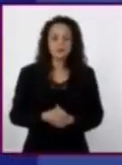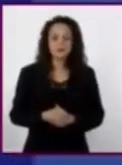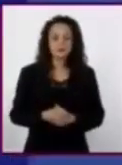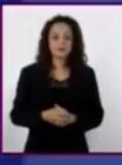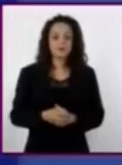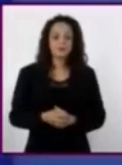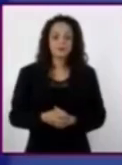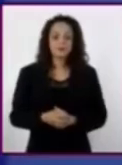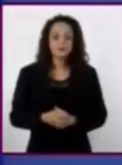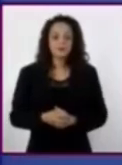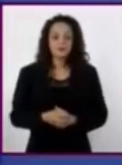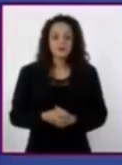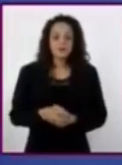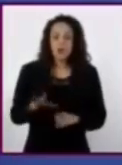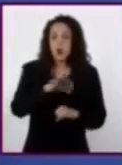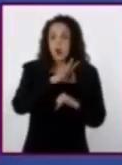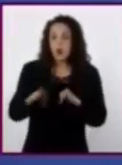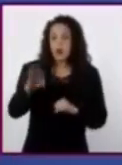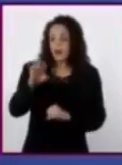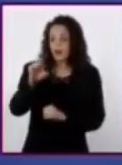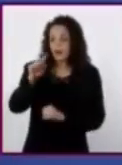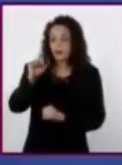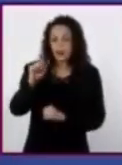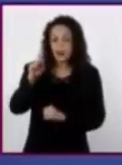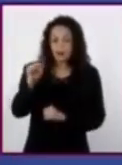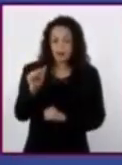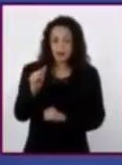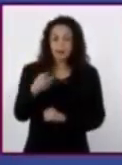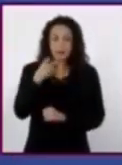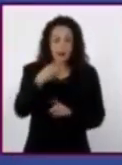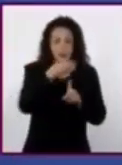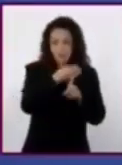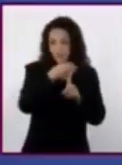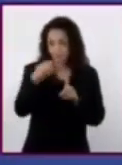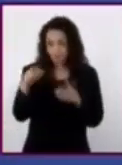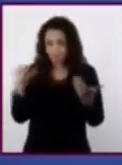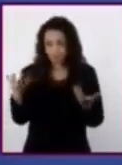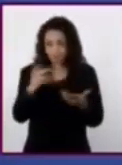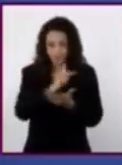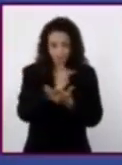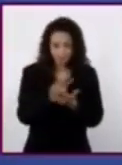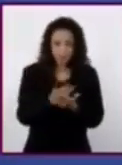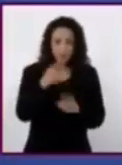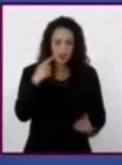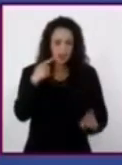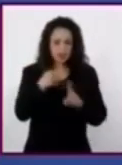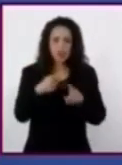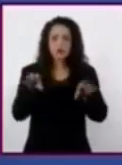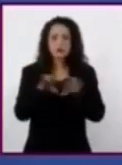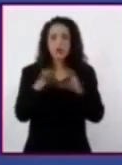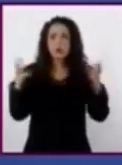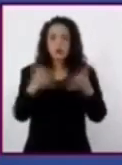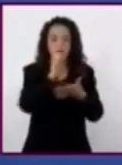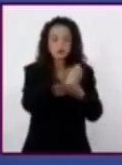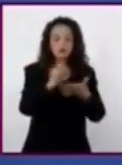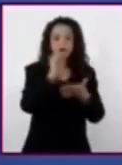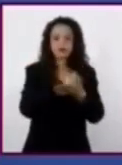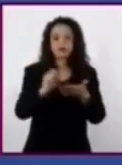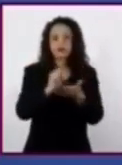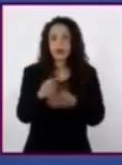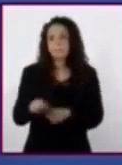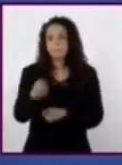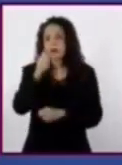Como última etapa, en esta sesión nos enfocaremos a la redacción de las primeras conclusiones.